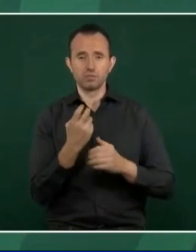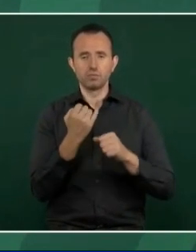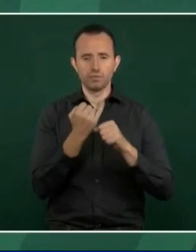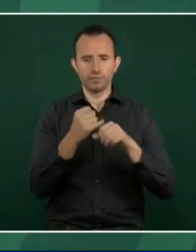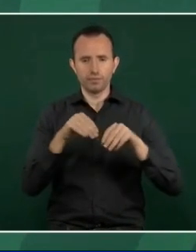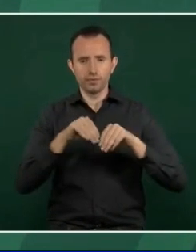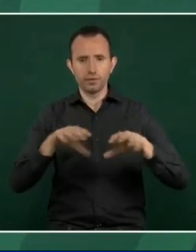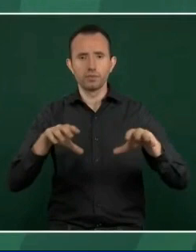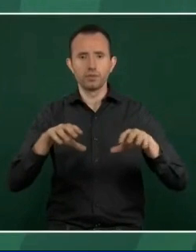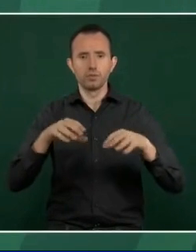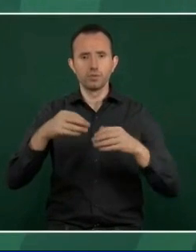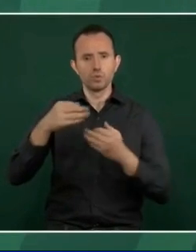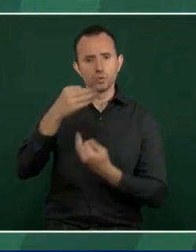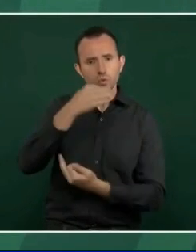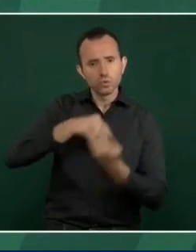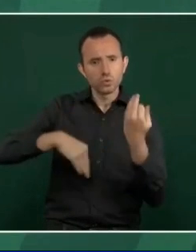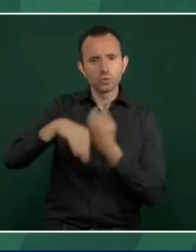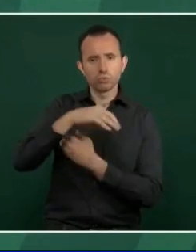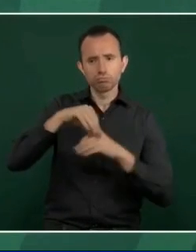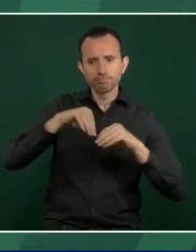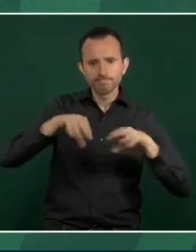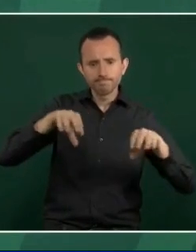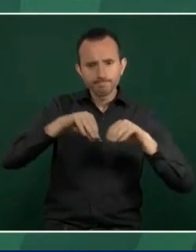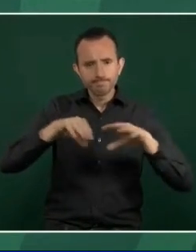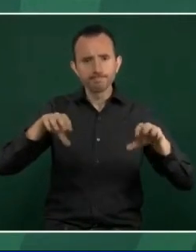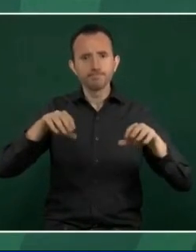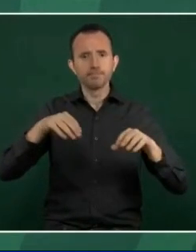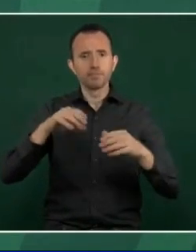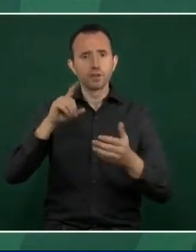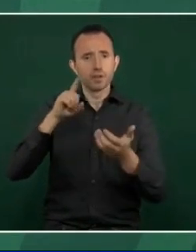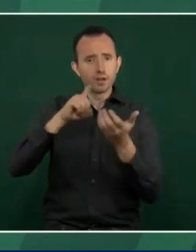en redes sociales,